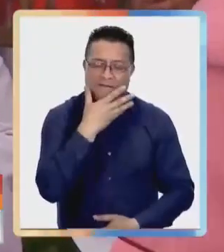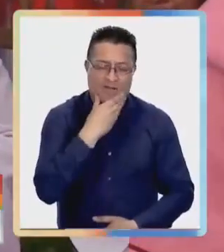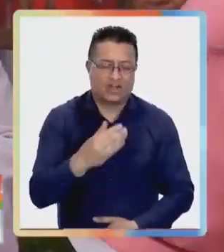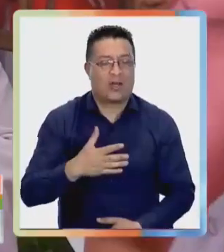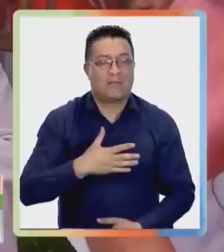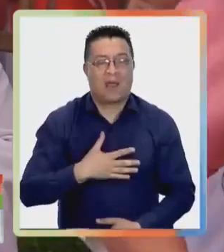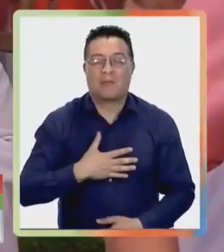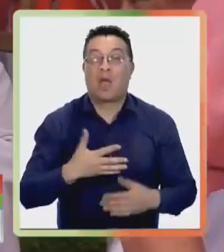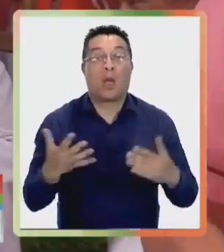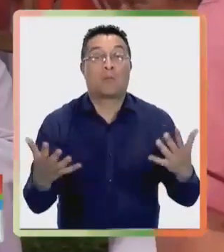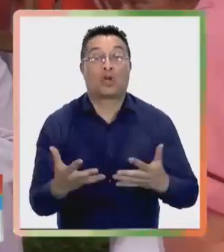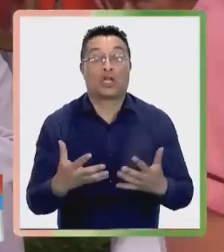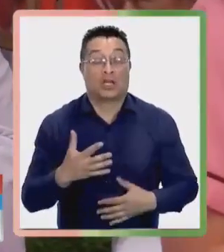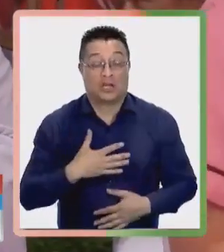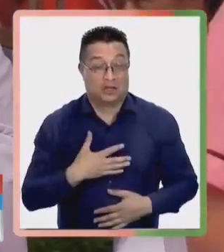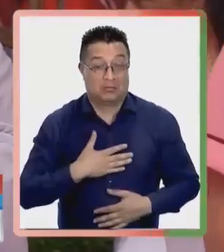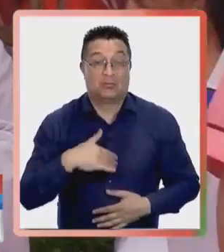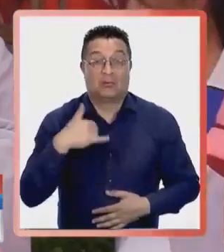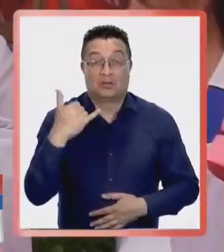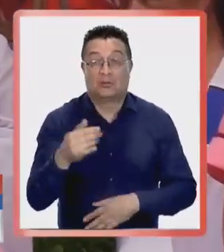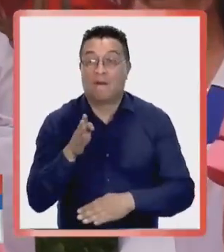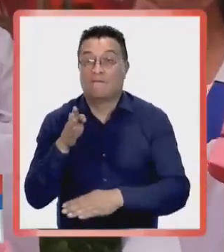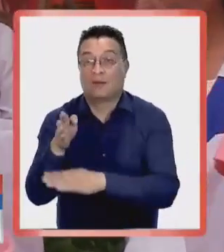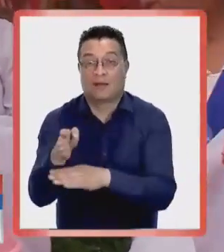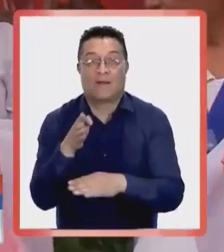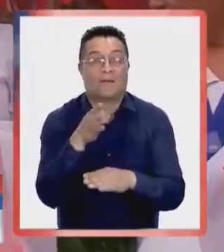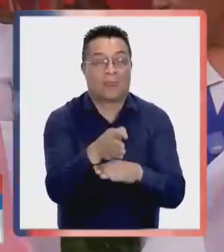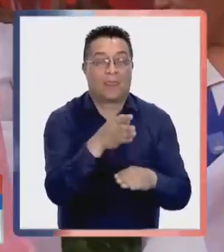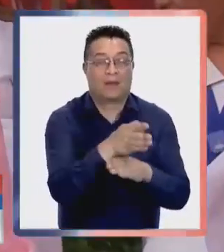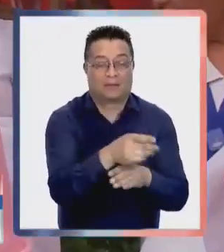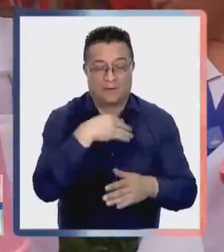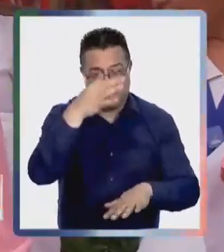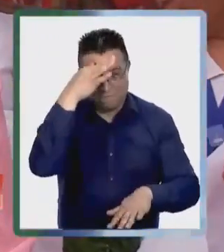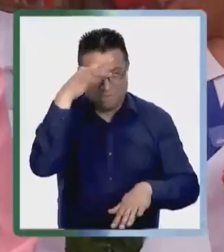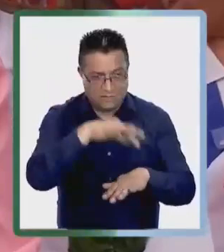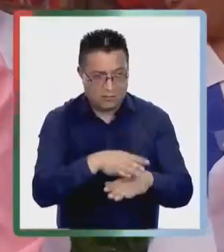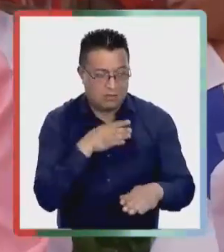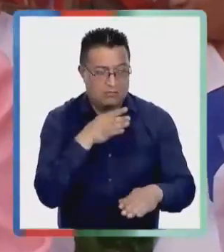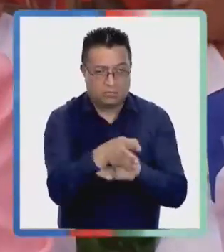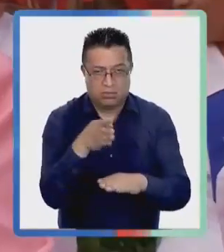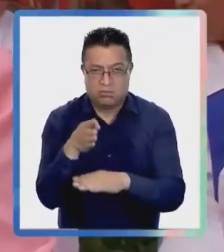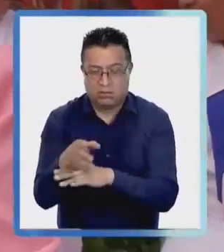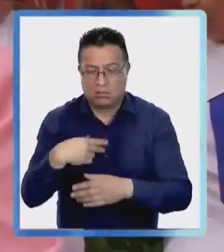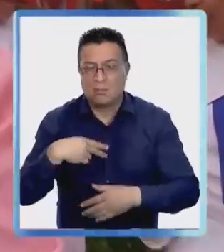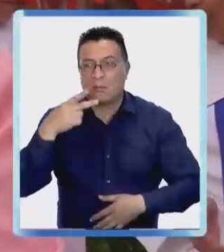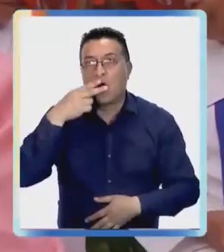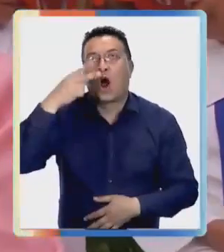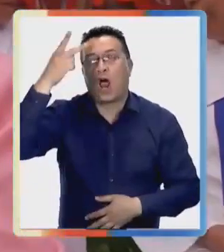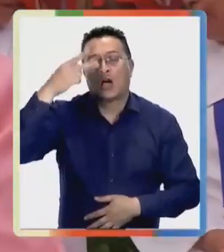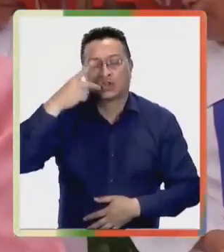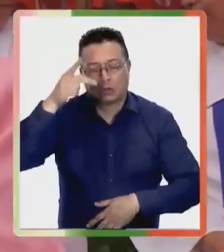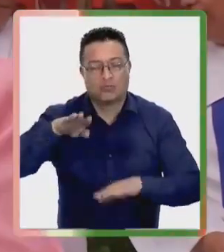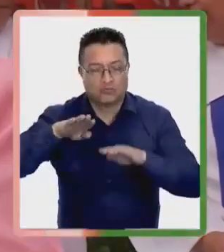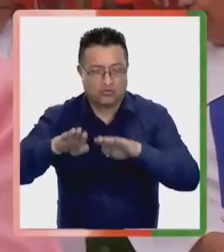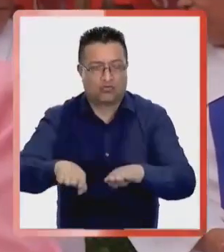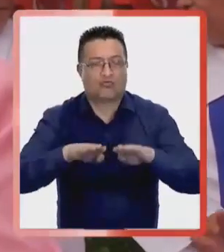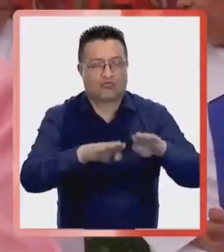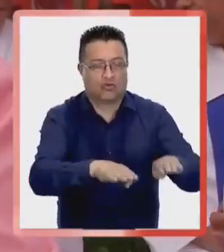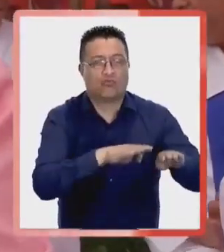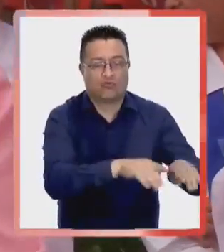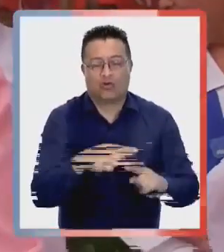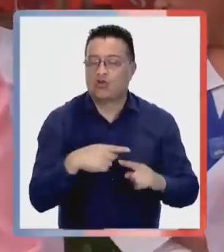andamos visitando a los enfermos, hacíamos oración por ellos,